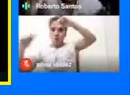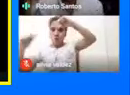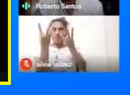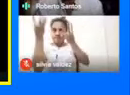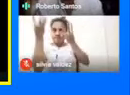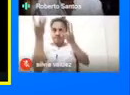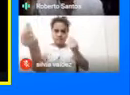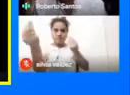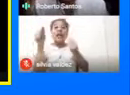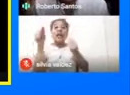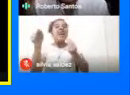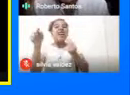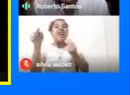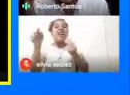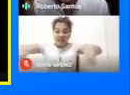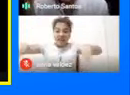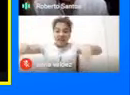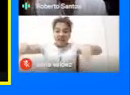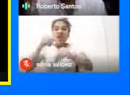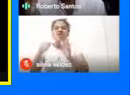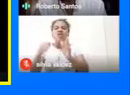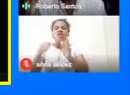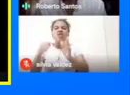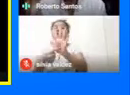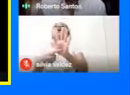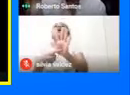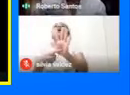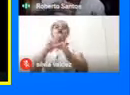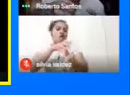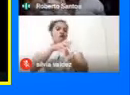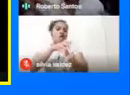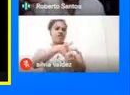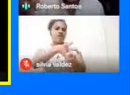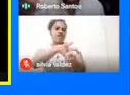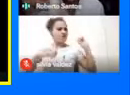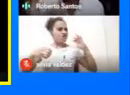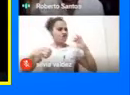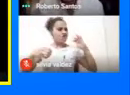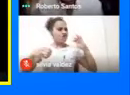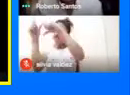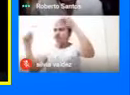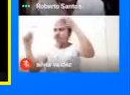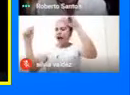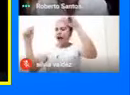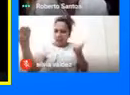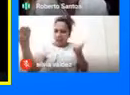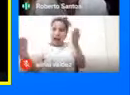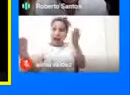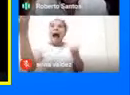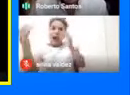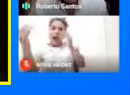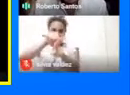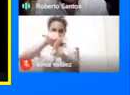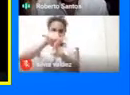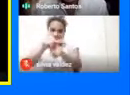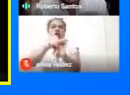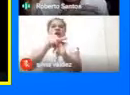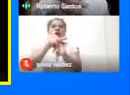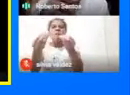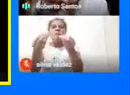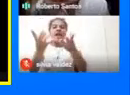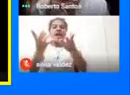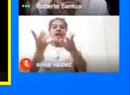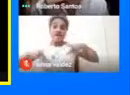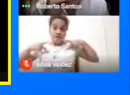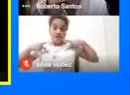Representa Es la fuerza del sol Y la luna Para generar la vida Es el equilibrio El territorio Nos